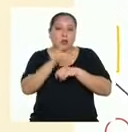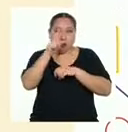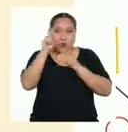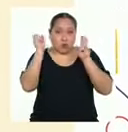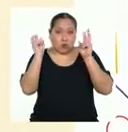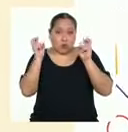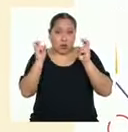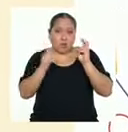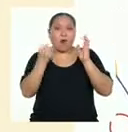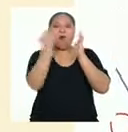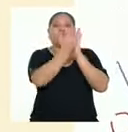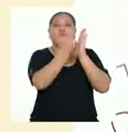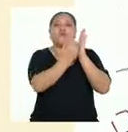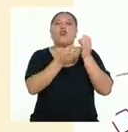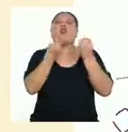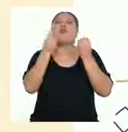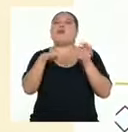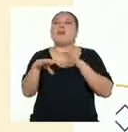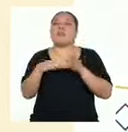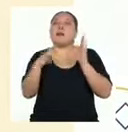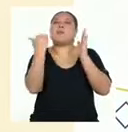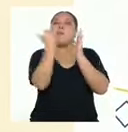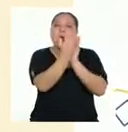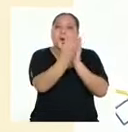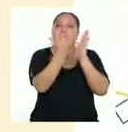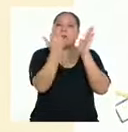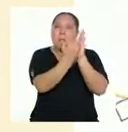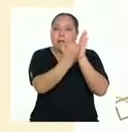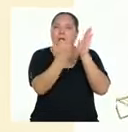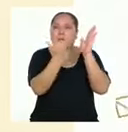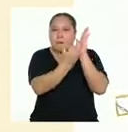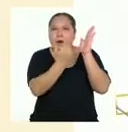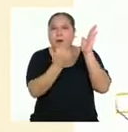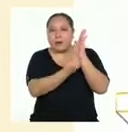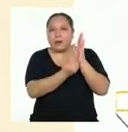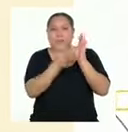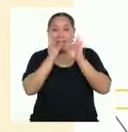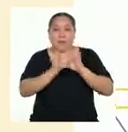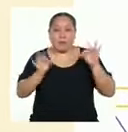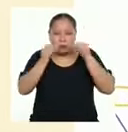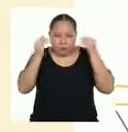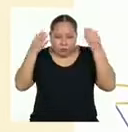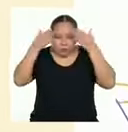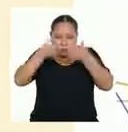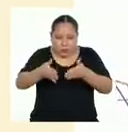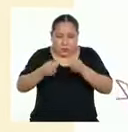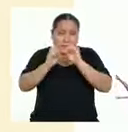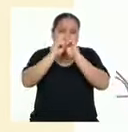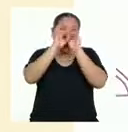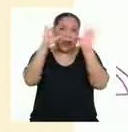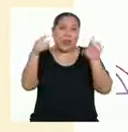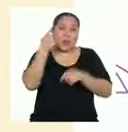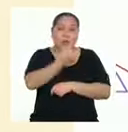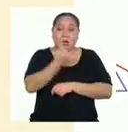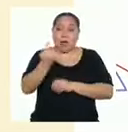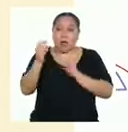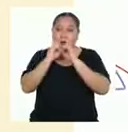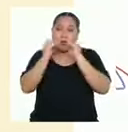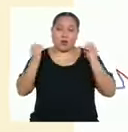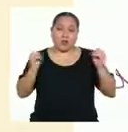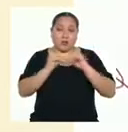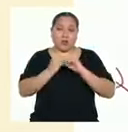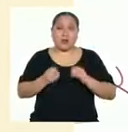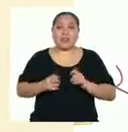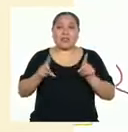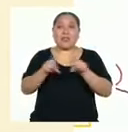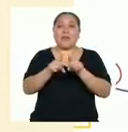o enseñarnos cómo hacer una actividad. Por eso, es crucial ser preciso y claros en nuestras oraciones y siempre